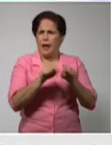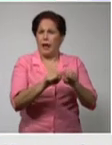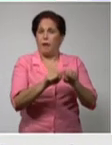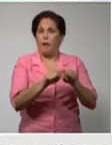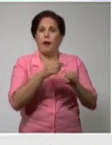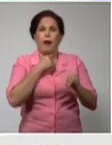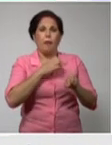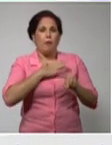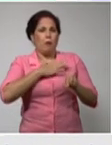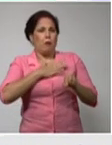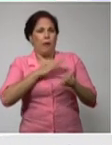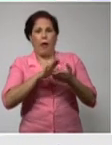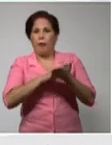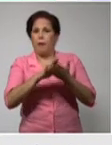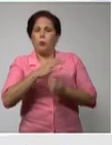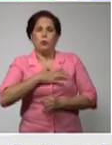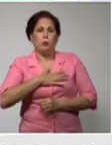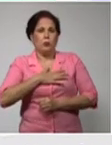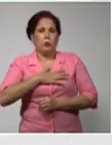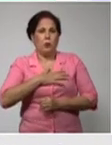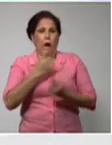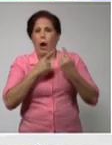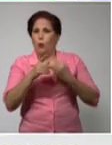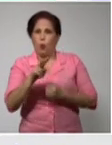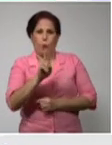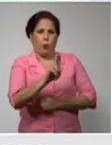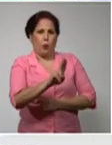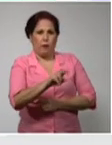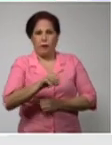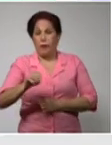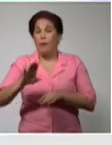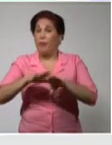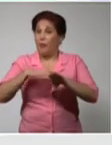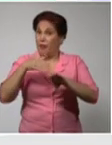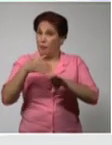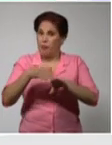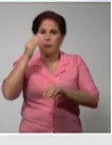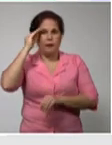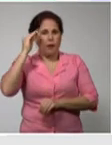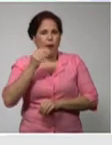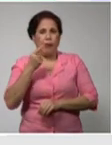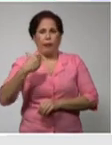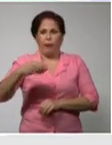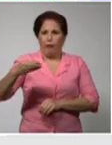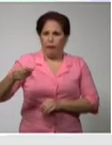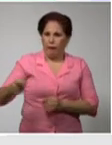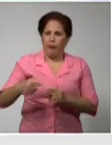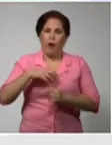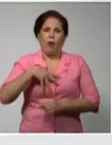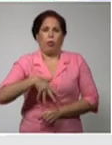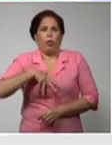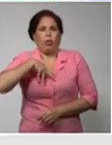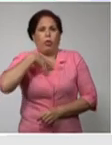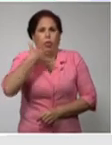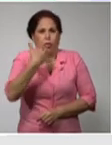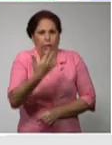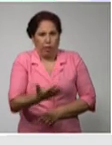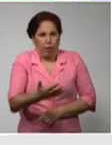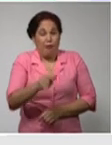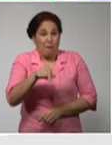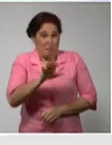respiratorios fundamentalmente después se le asoció la diarrea el vómito la